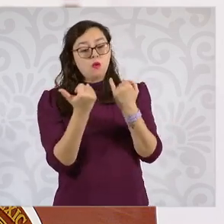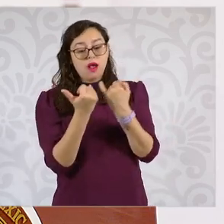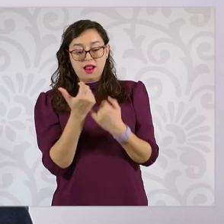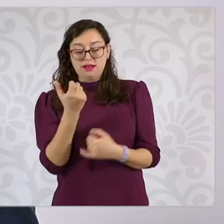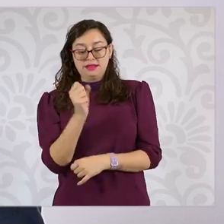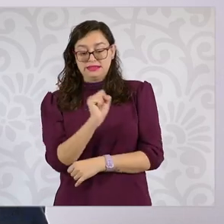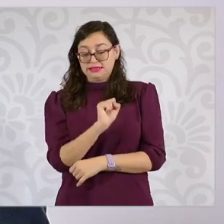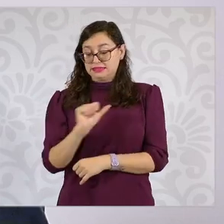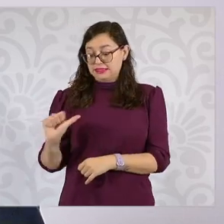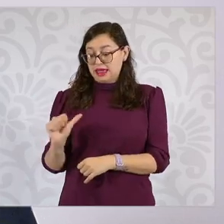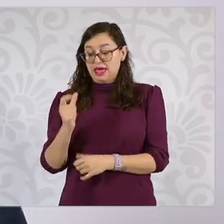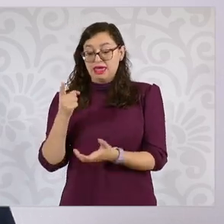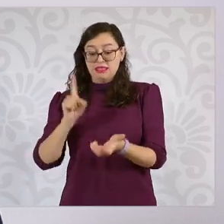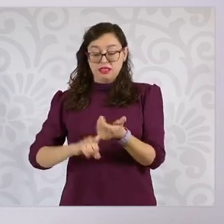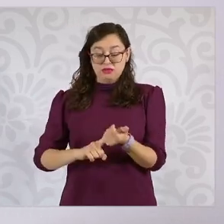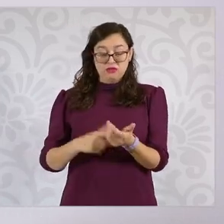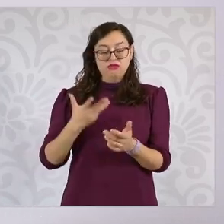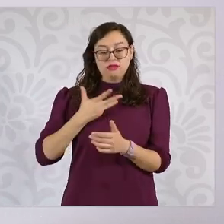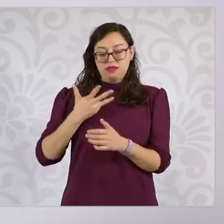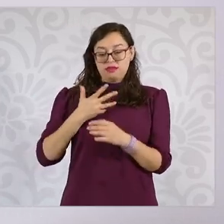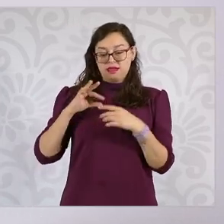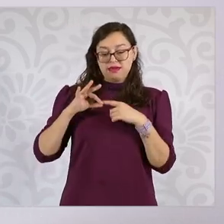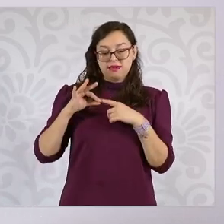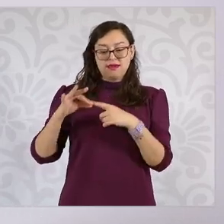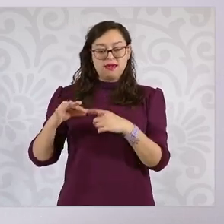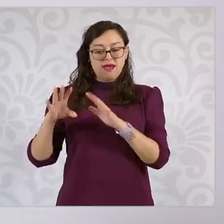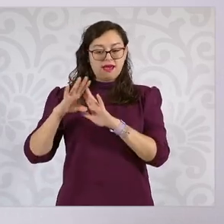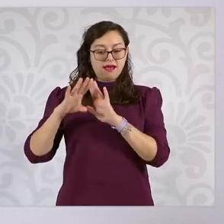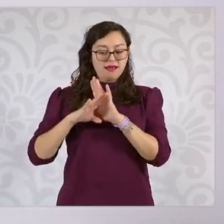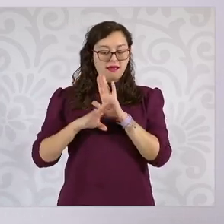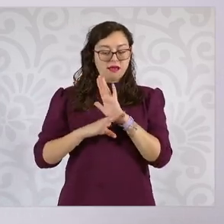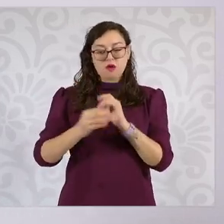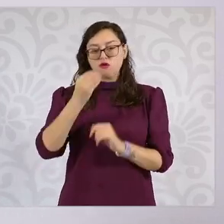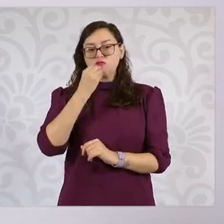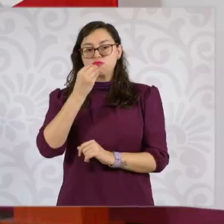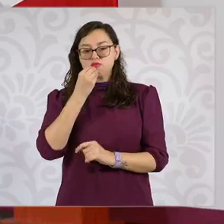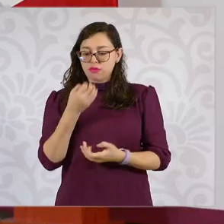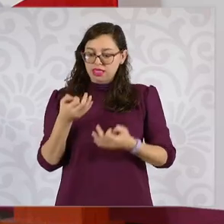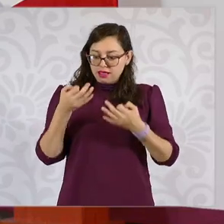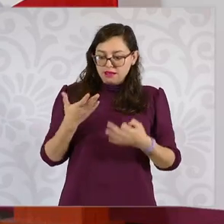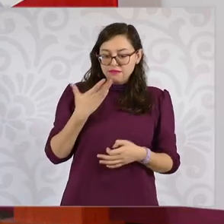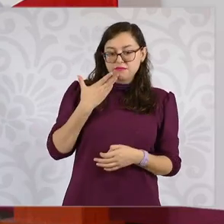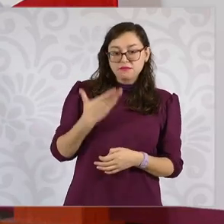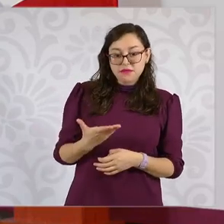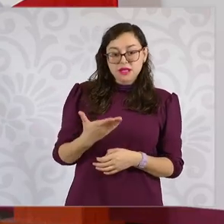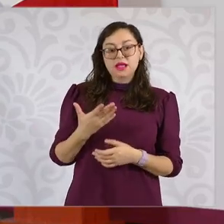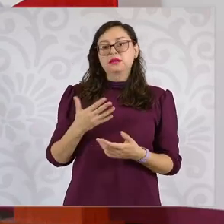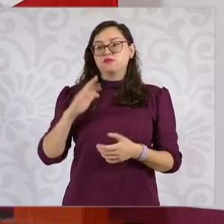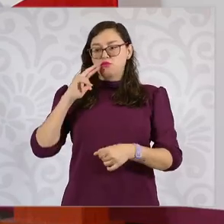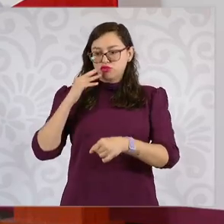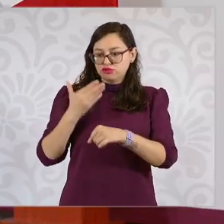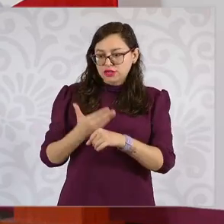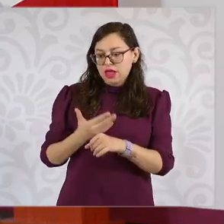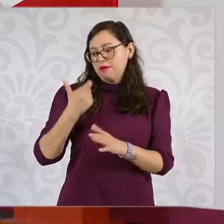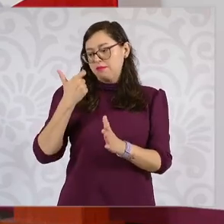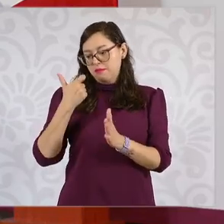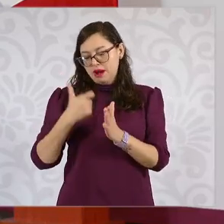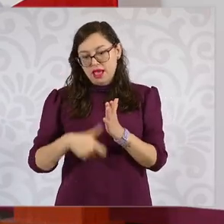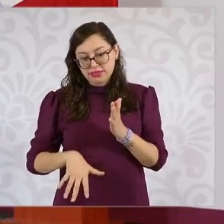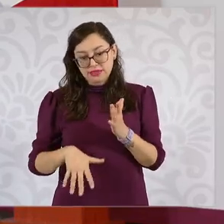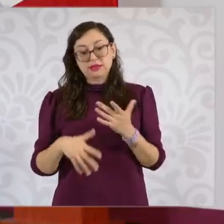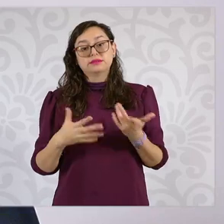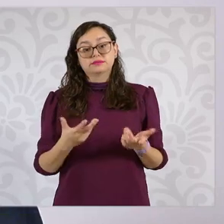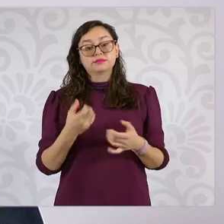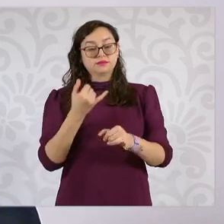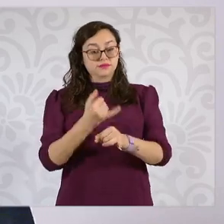y recetarios de alimentación saludable y económica. Por supuesto que toda la información sobre qué